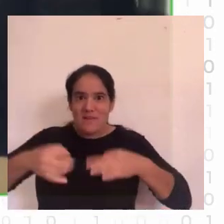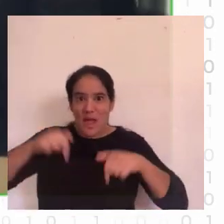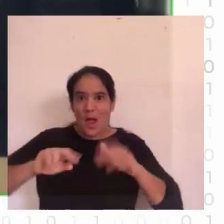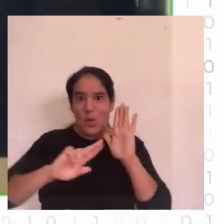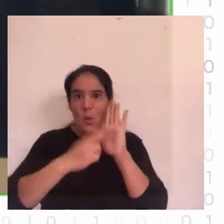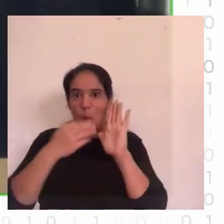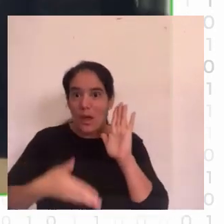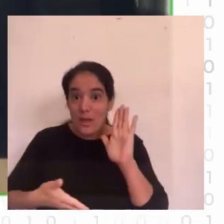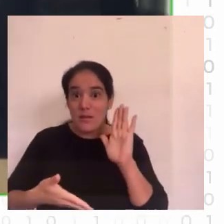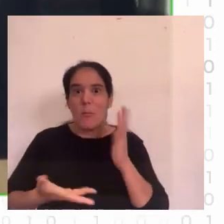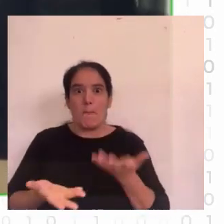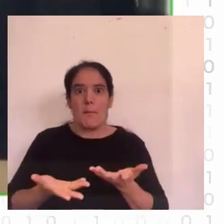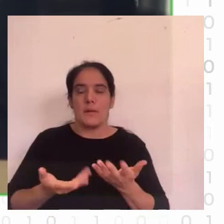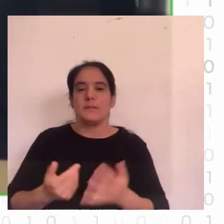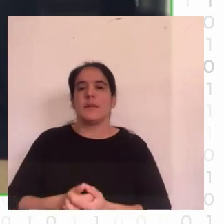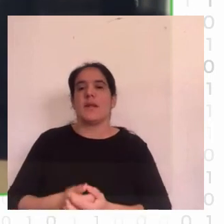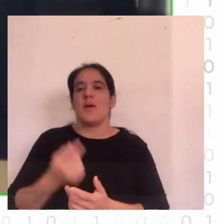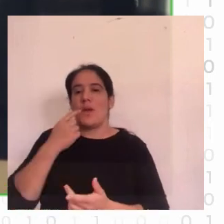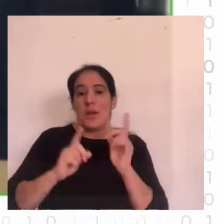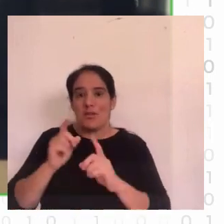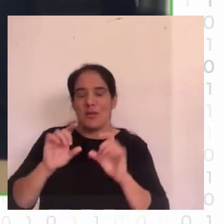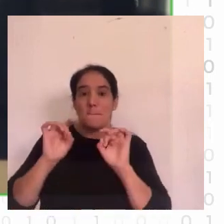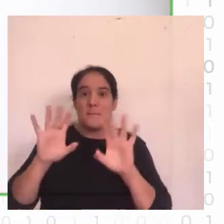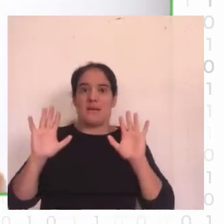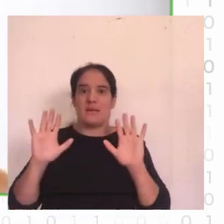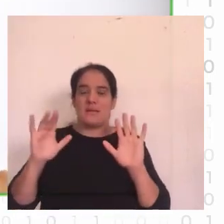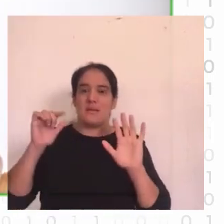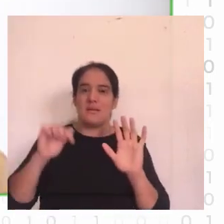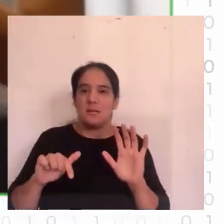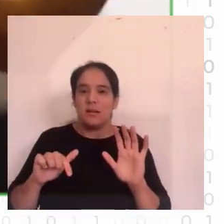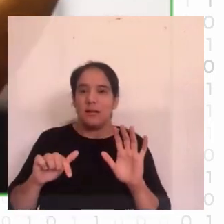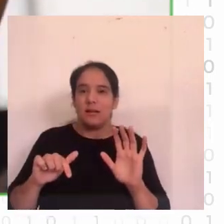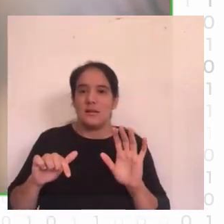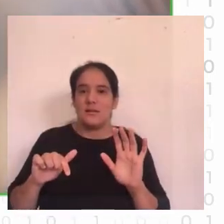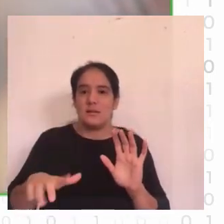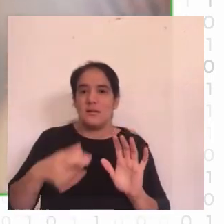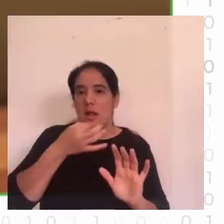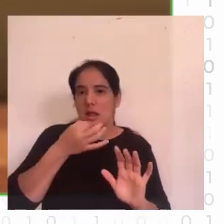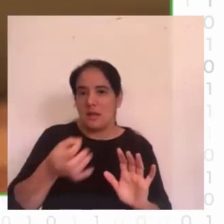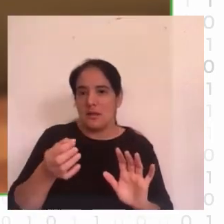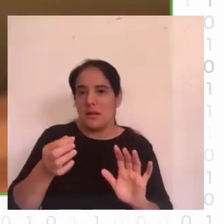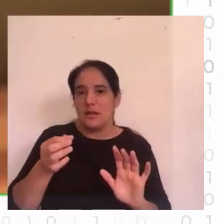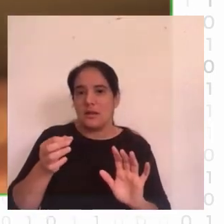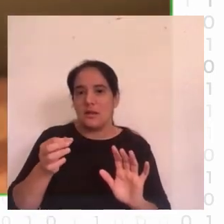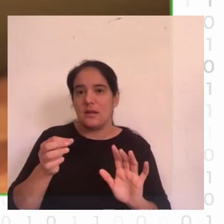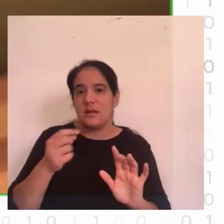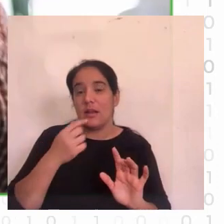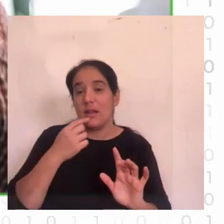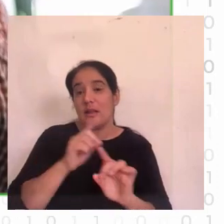maestría que son mágicas, ¿no? Y son esas, MIT, es decir, para mí que soy ingeniero, el MIT es el sumo